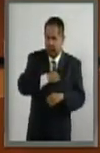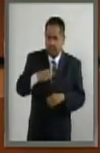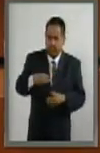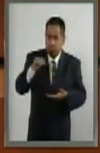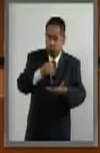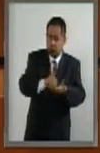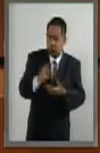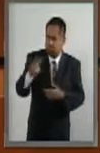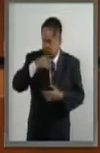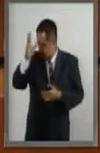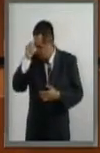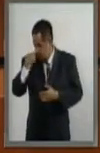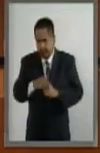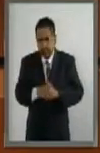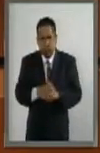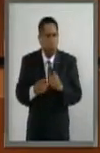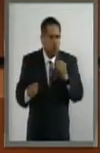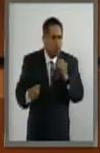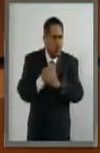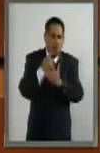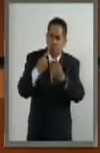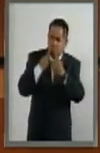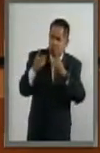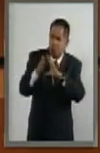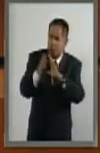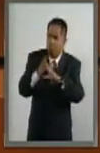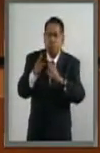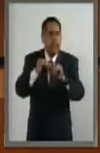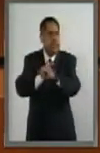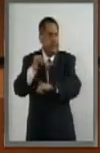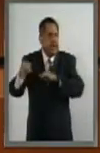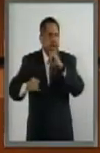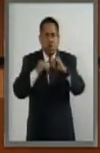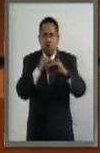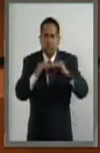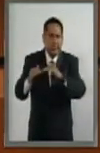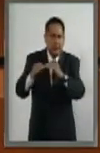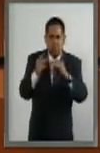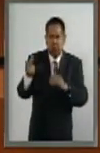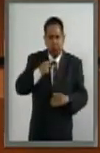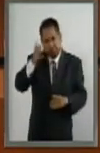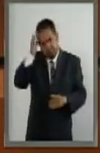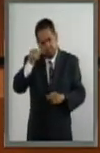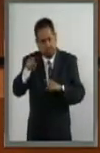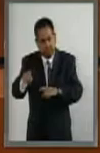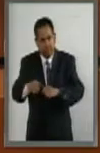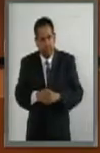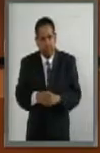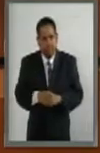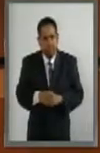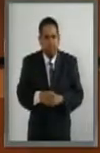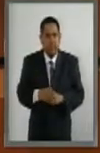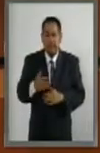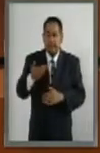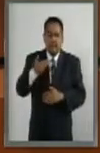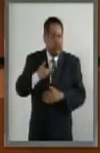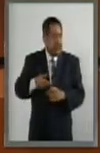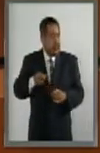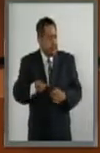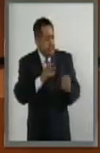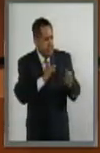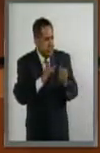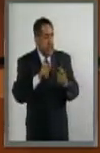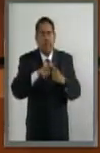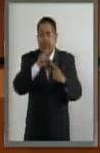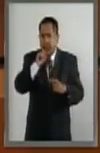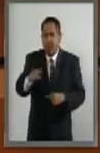encontrar nuevos canales de profundización en la mejora del entorno internacional. En el orden de nuestras comparecencias, encuentra también